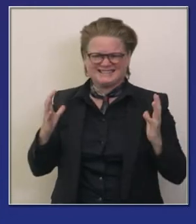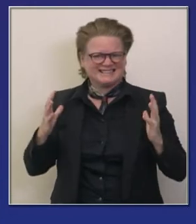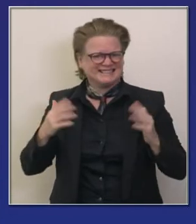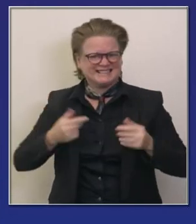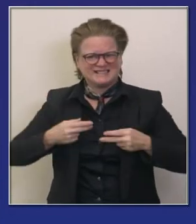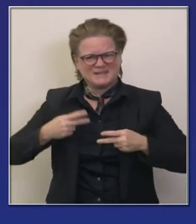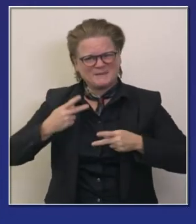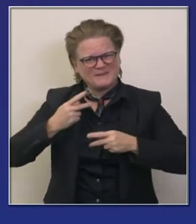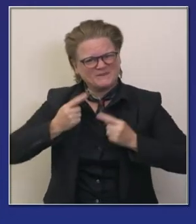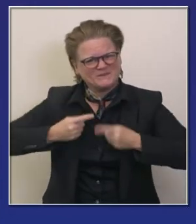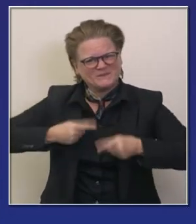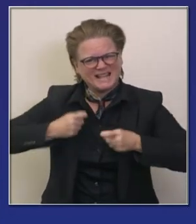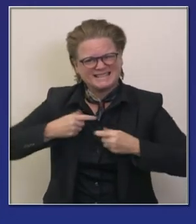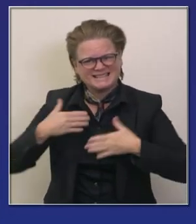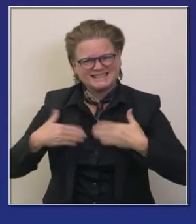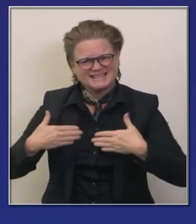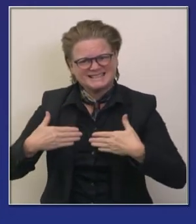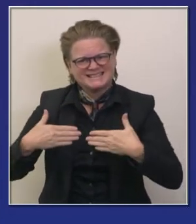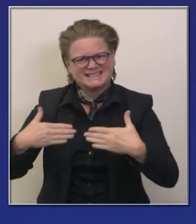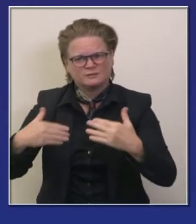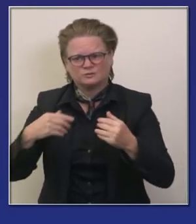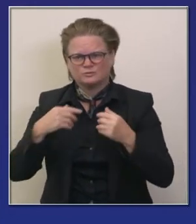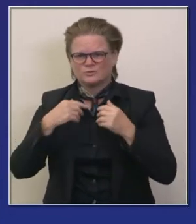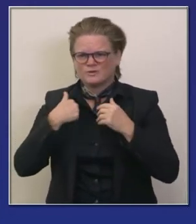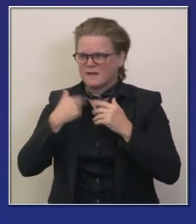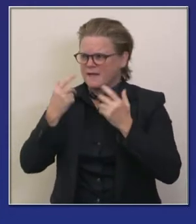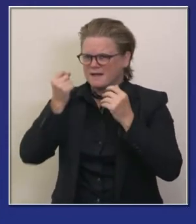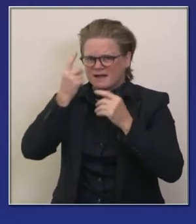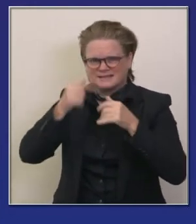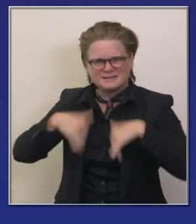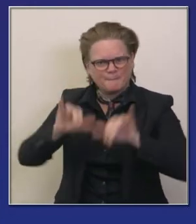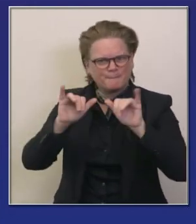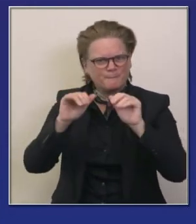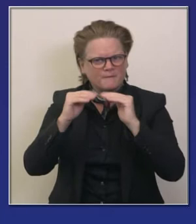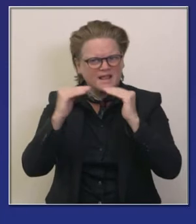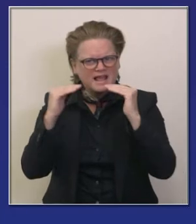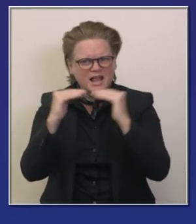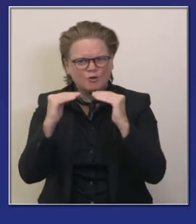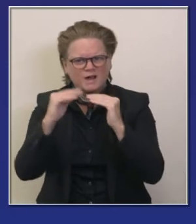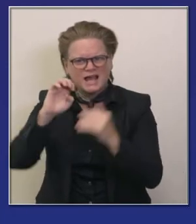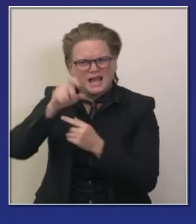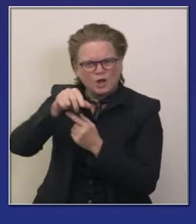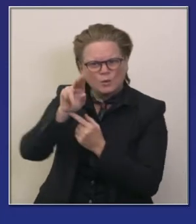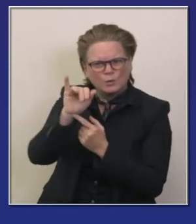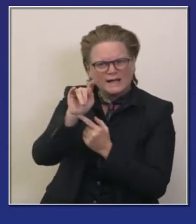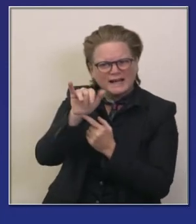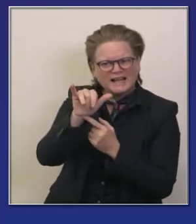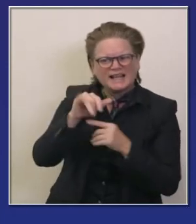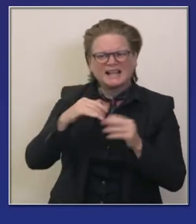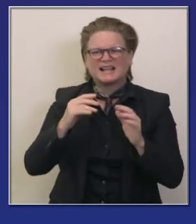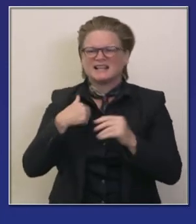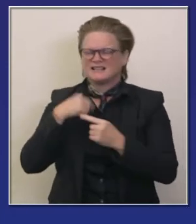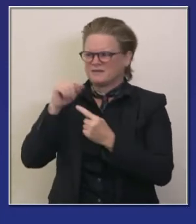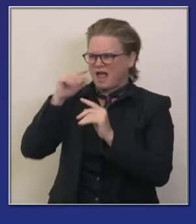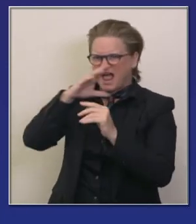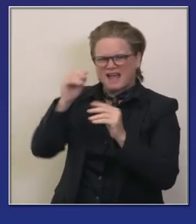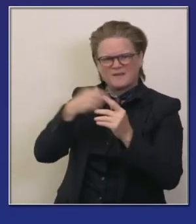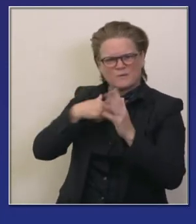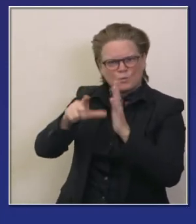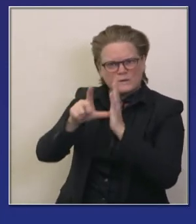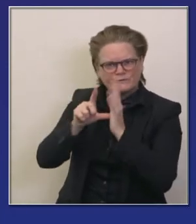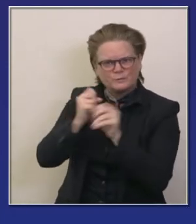planificación y preparación para una distribución equitativa y justa de la vacuna reitero